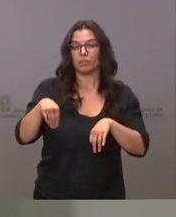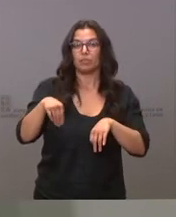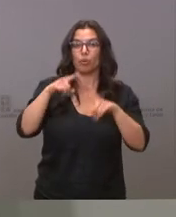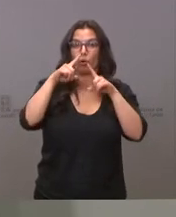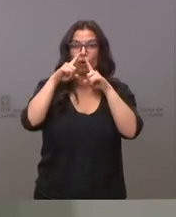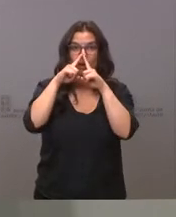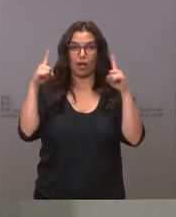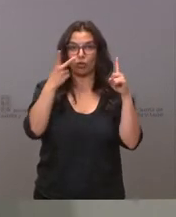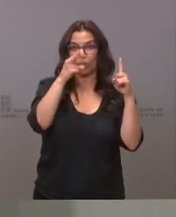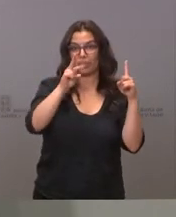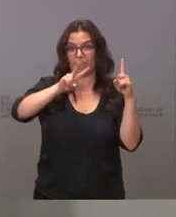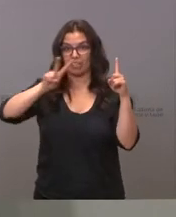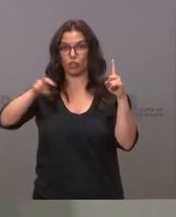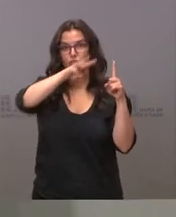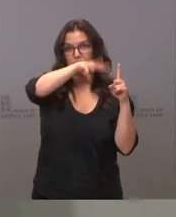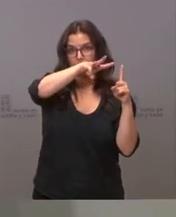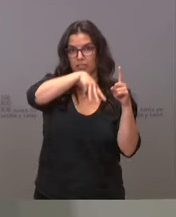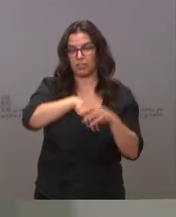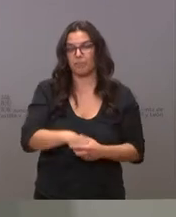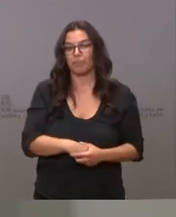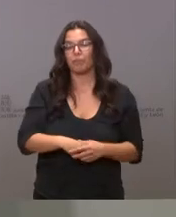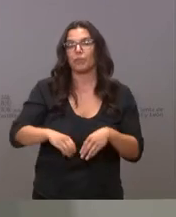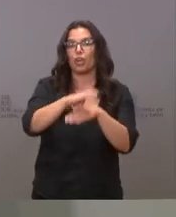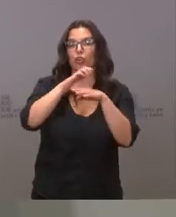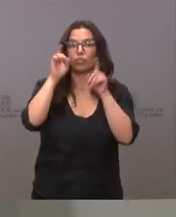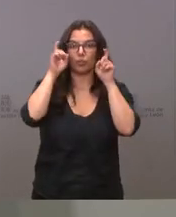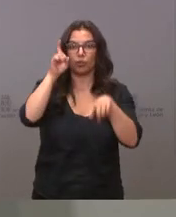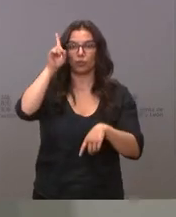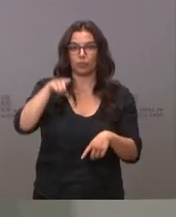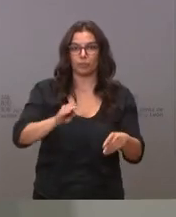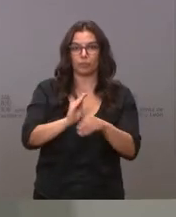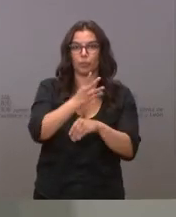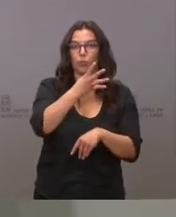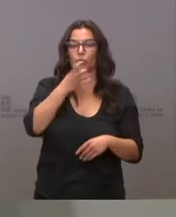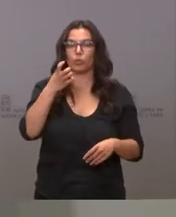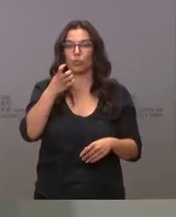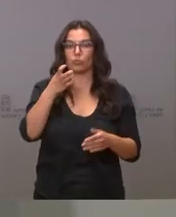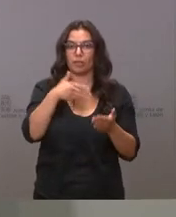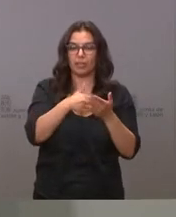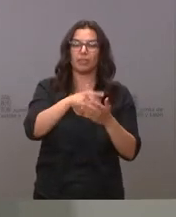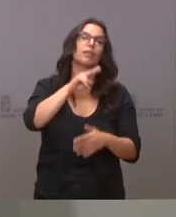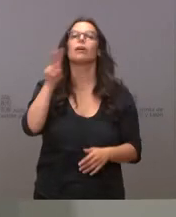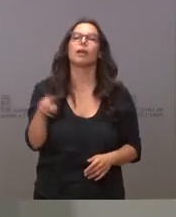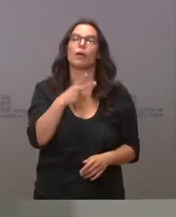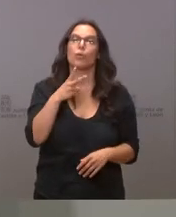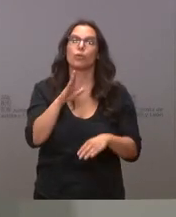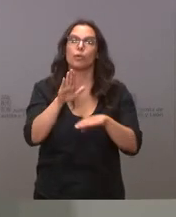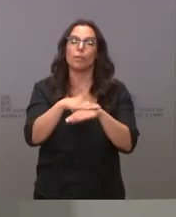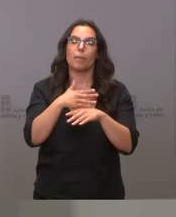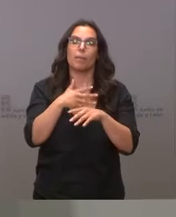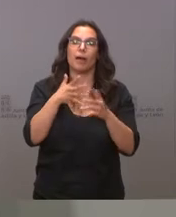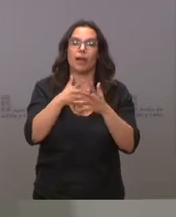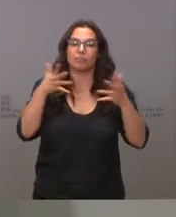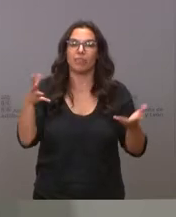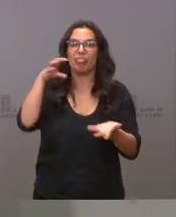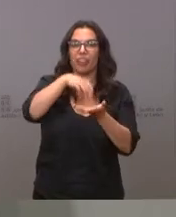2022. La Consejería de Educación también destina otros 400.000 euros para la ampliación del